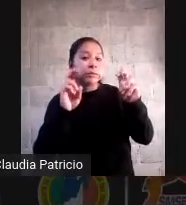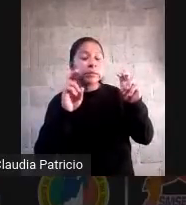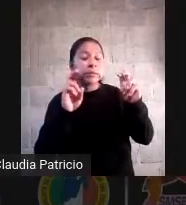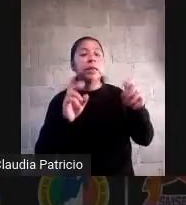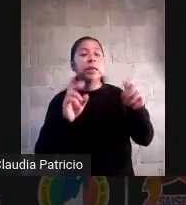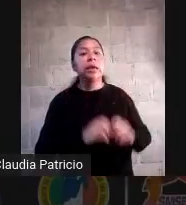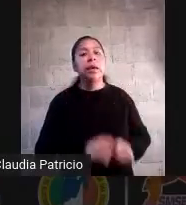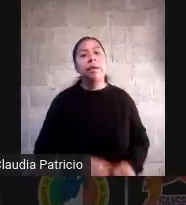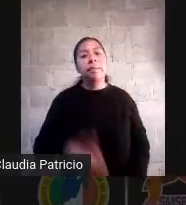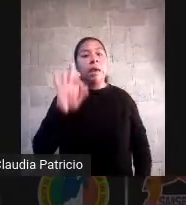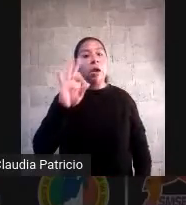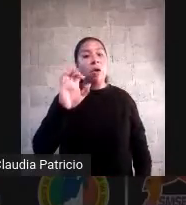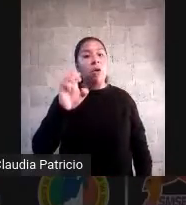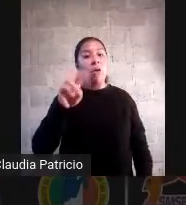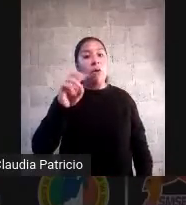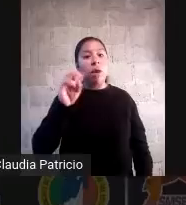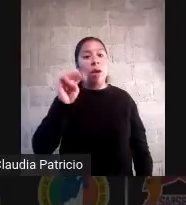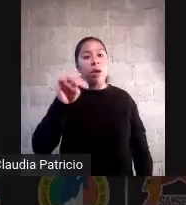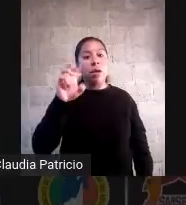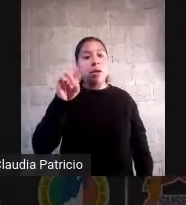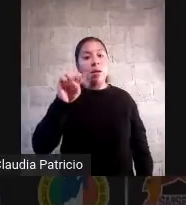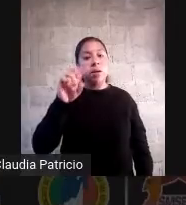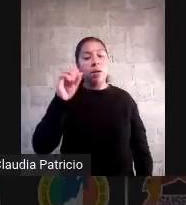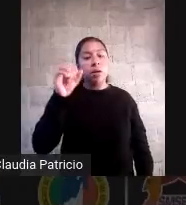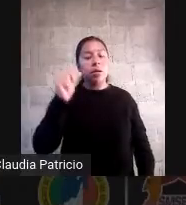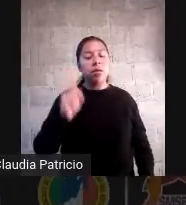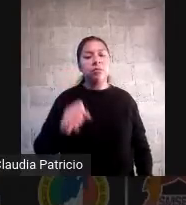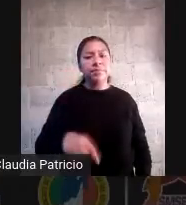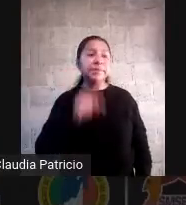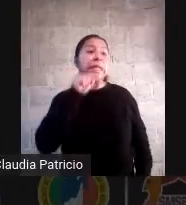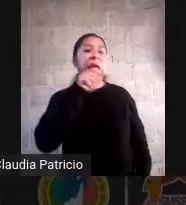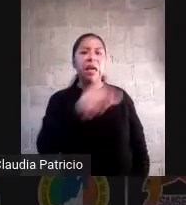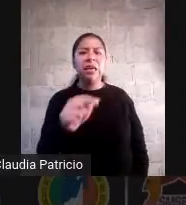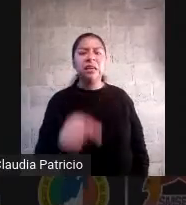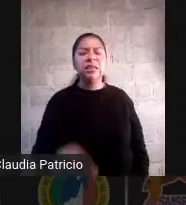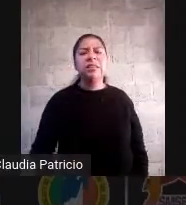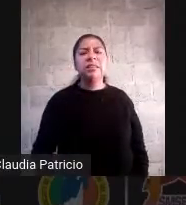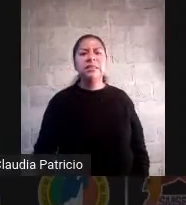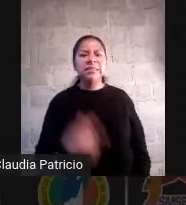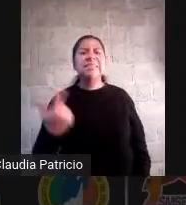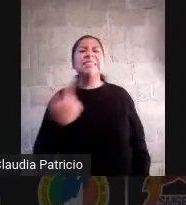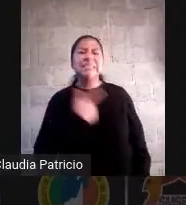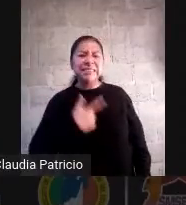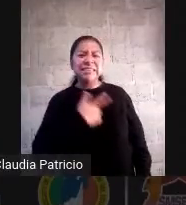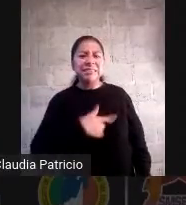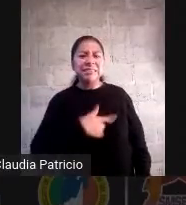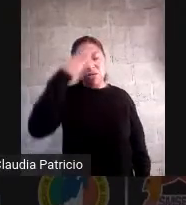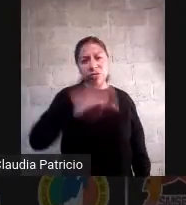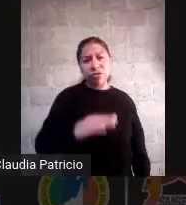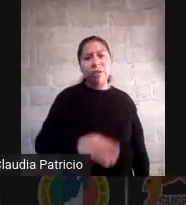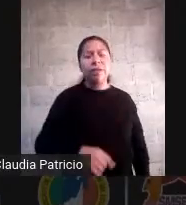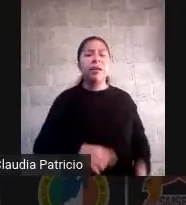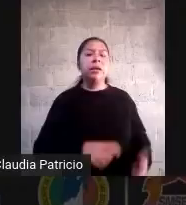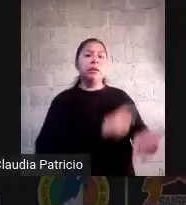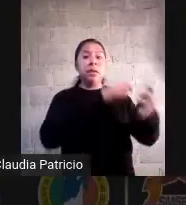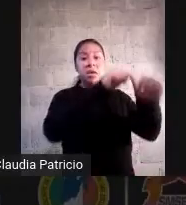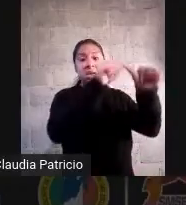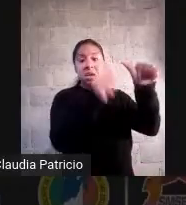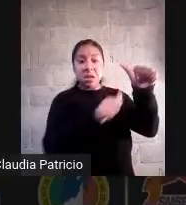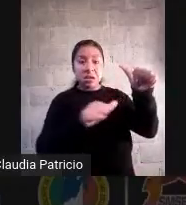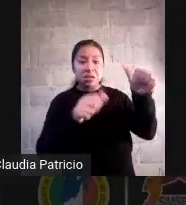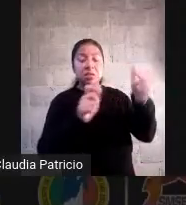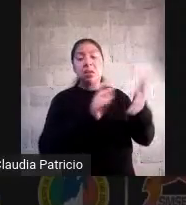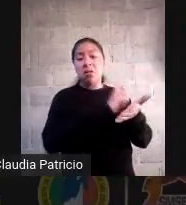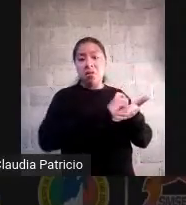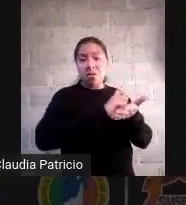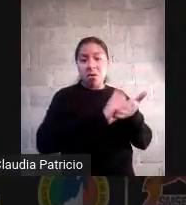les da un empujoncito no que te gustaría saber qué cosa te causa curiosidad escríbelo dibújalo compártelo échalo al buzón